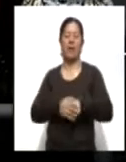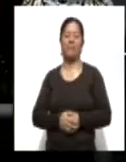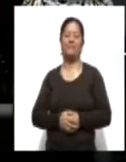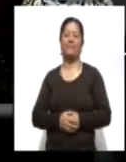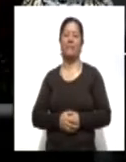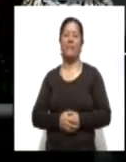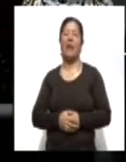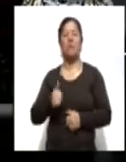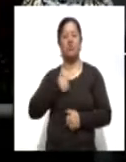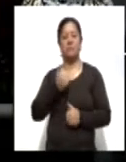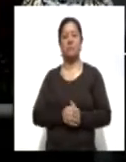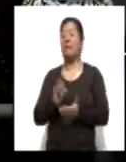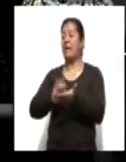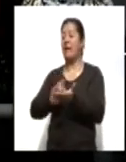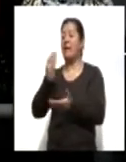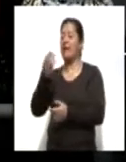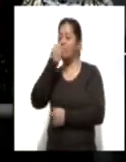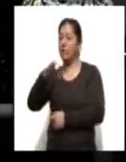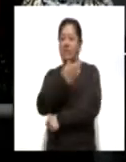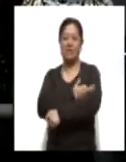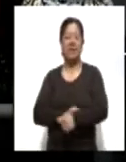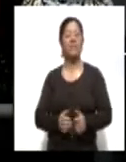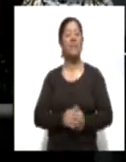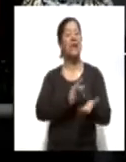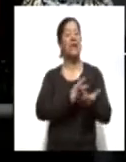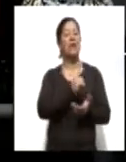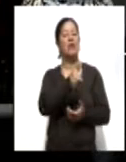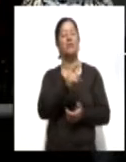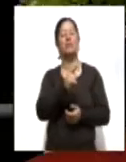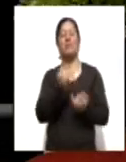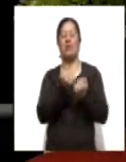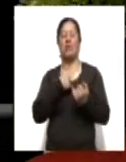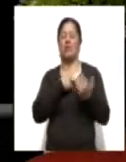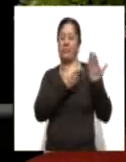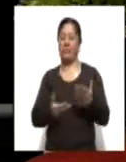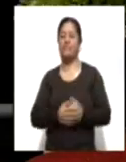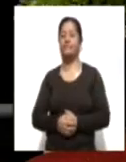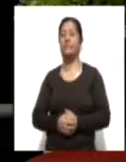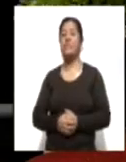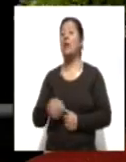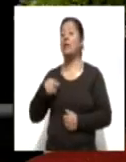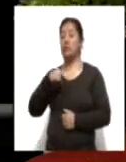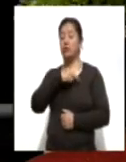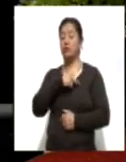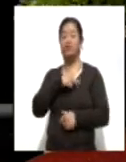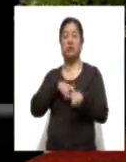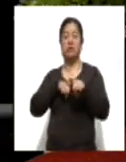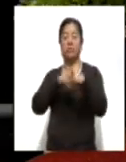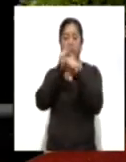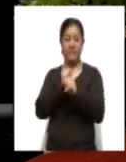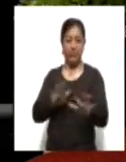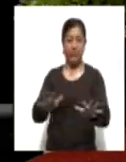gracias por acompañarnos. Que tengan una excelente tarde. Muchísimas gracias a ustedes y gracias por recibirnos. Nosotros vamos a continuar con más información